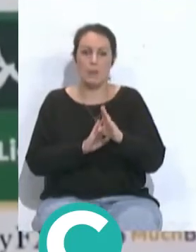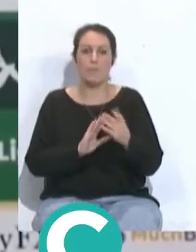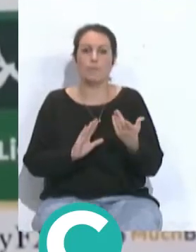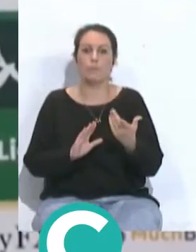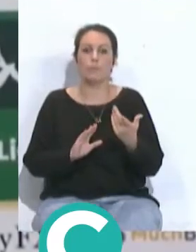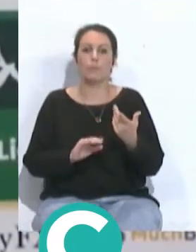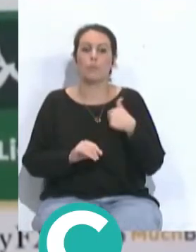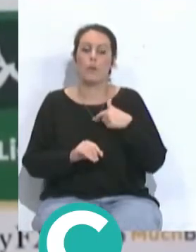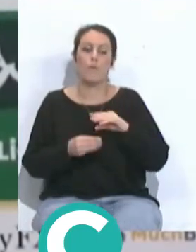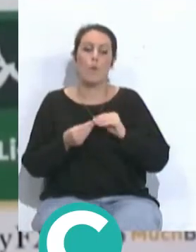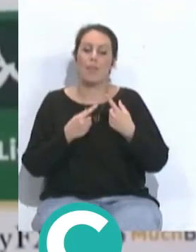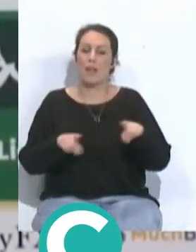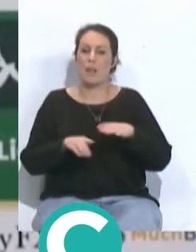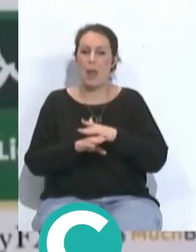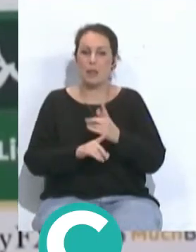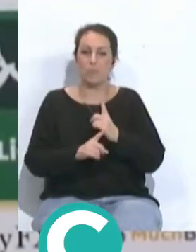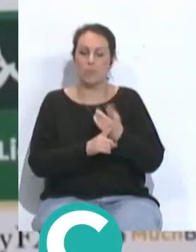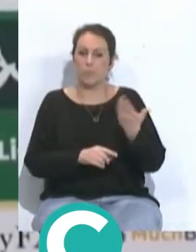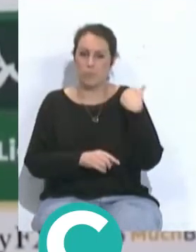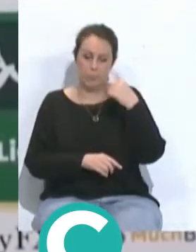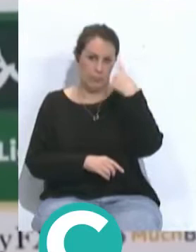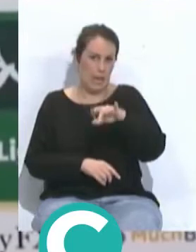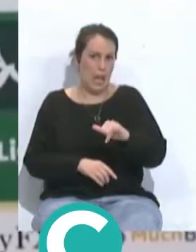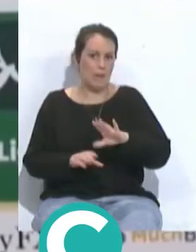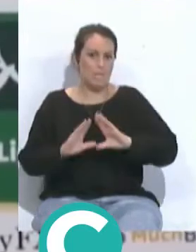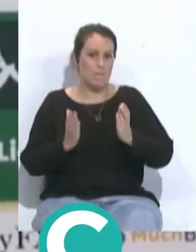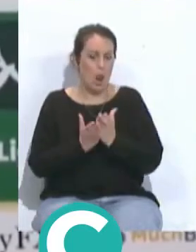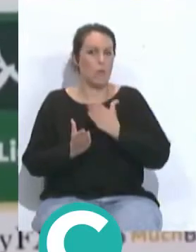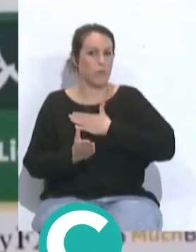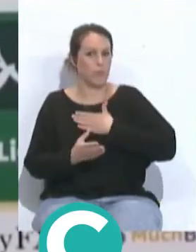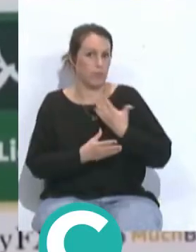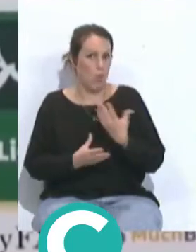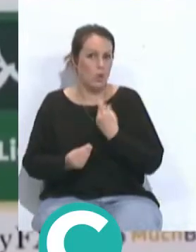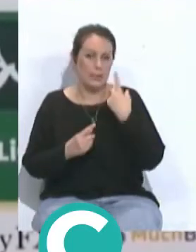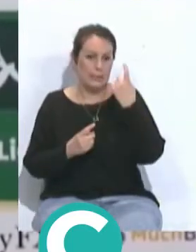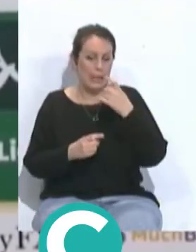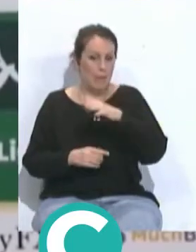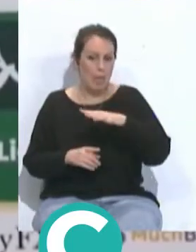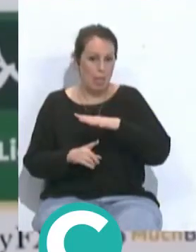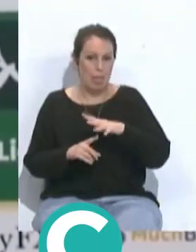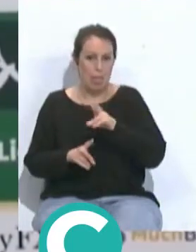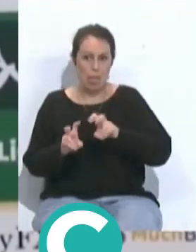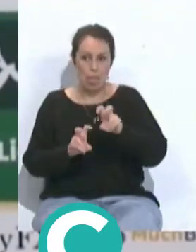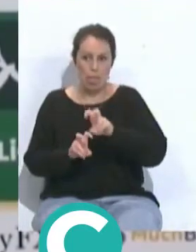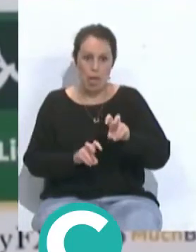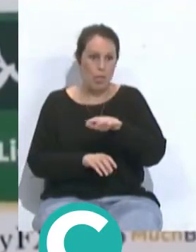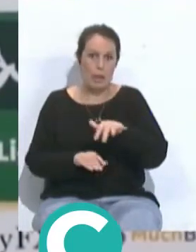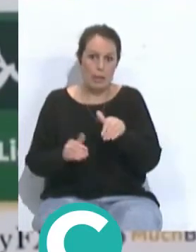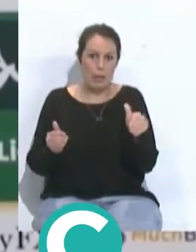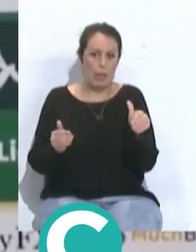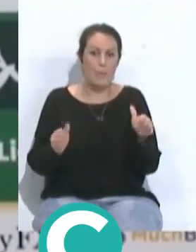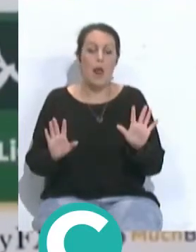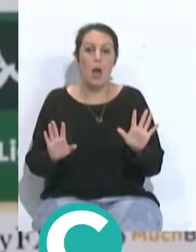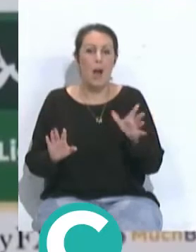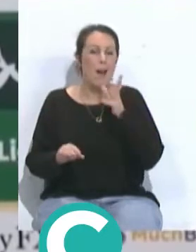es una manera distinta de enfrentarlo antes sabíamos que íbamos a tener mucho el balón que hoy teníamos que tratar de buscar los espacios en una zona muy reducida